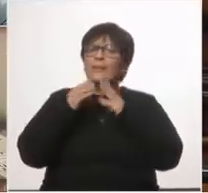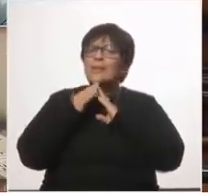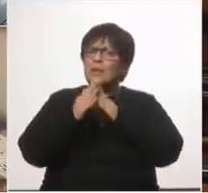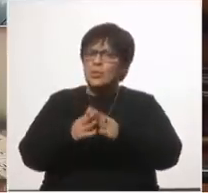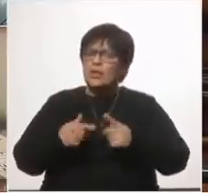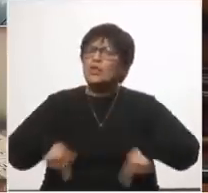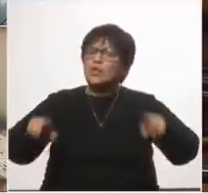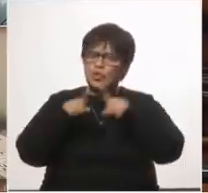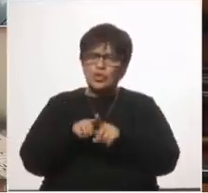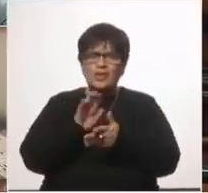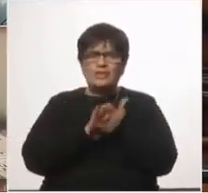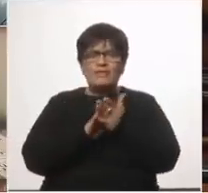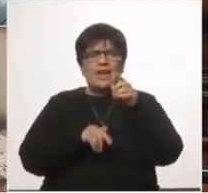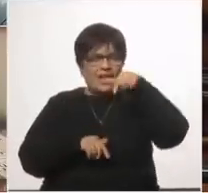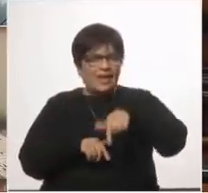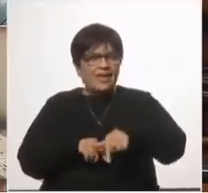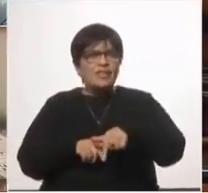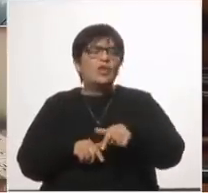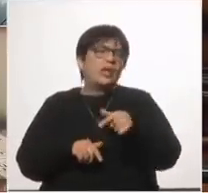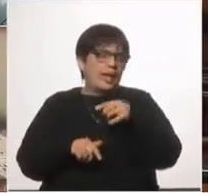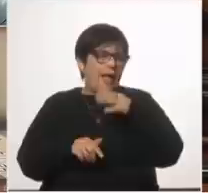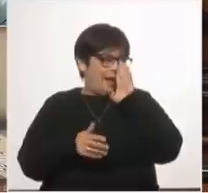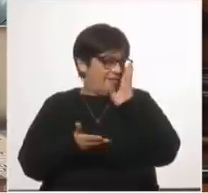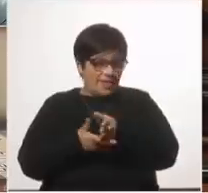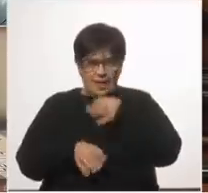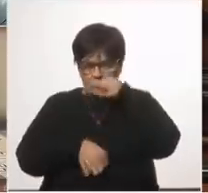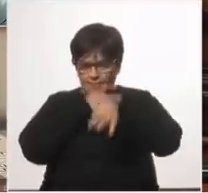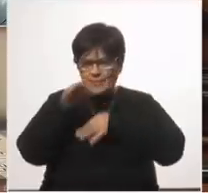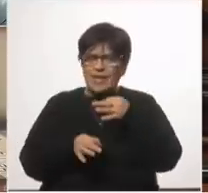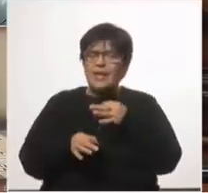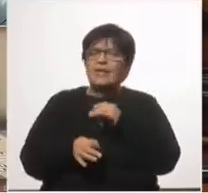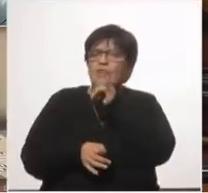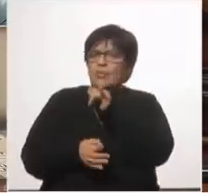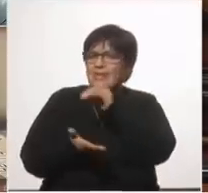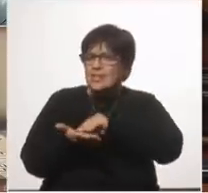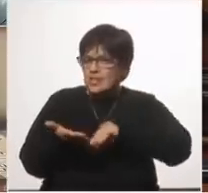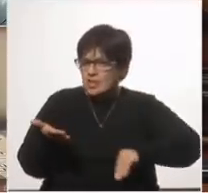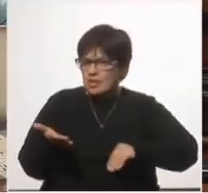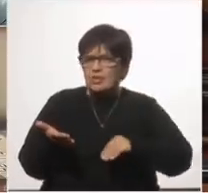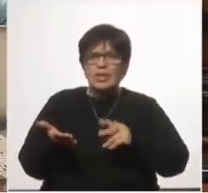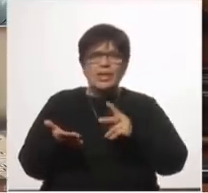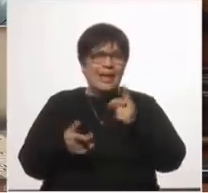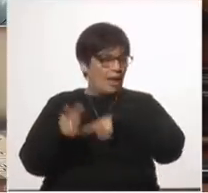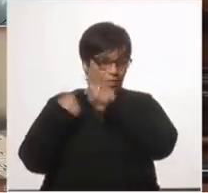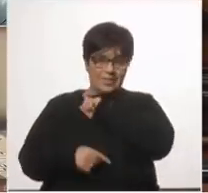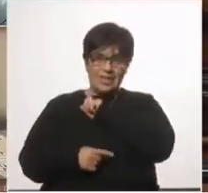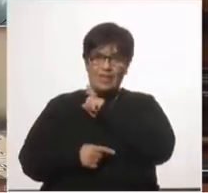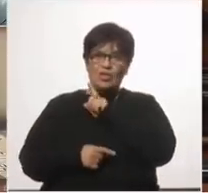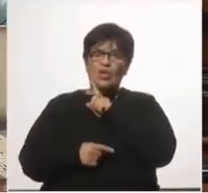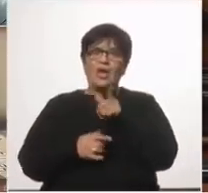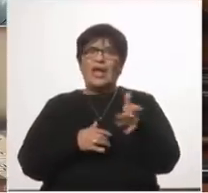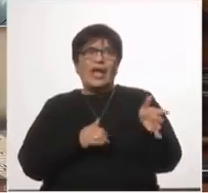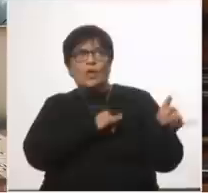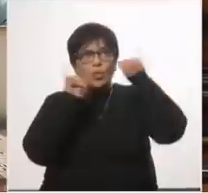preguntamos y sobre esto vamos a dar un dato al final porque en 2020 con 15 contagiados diarios